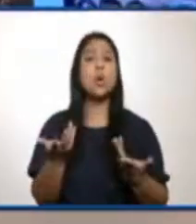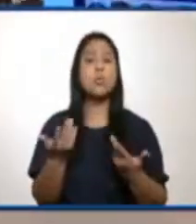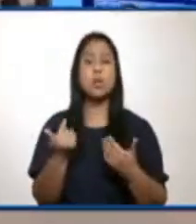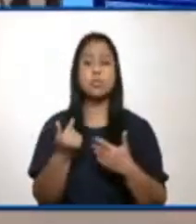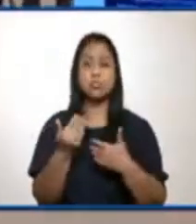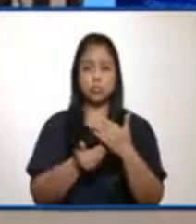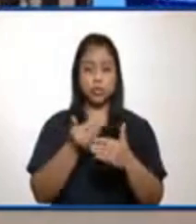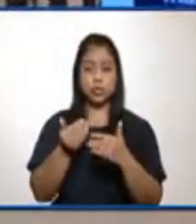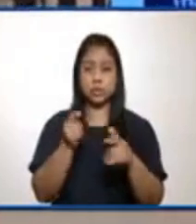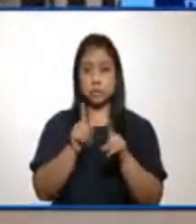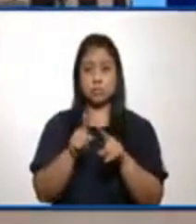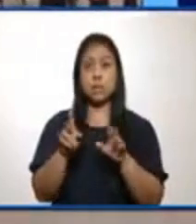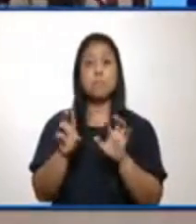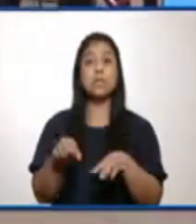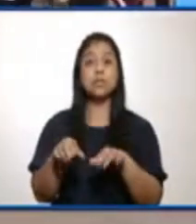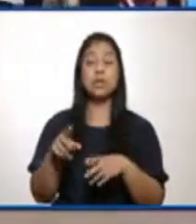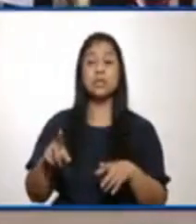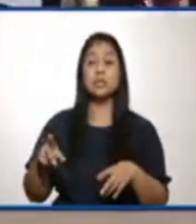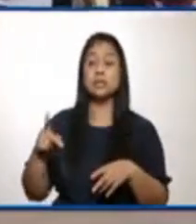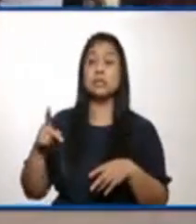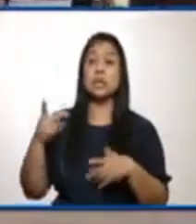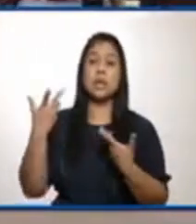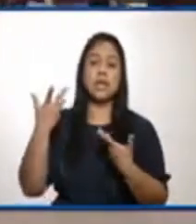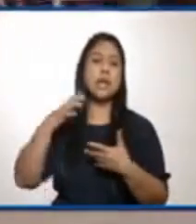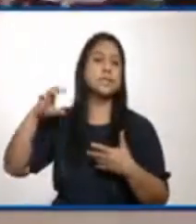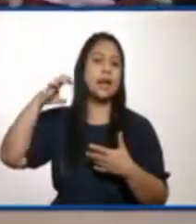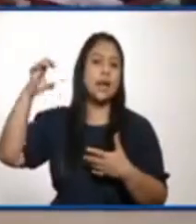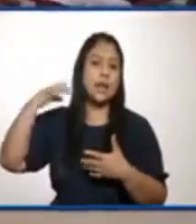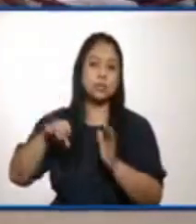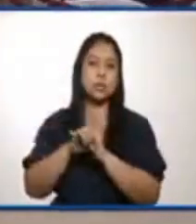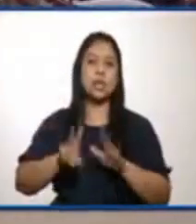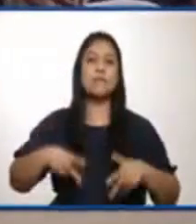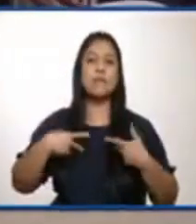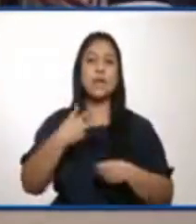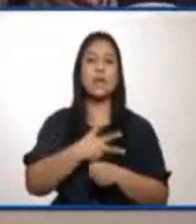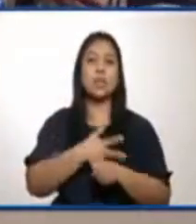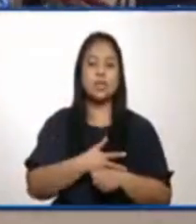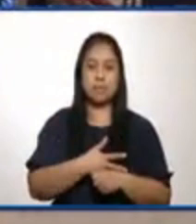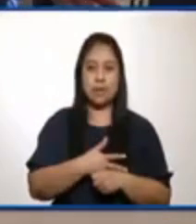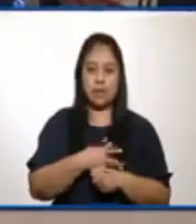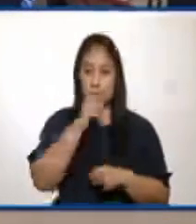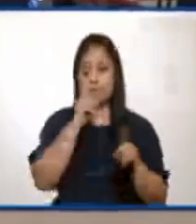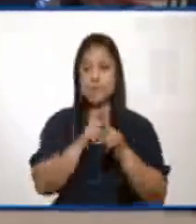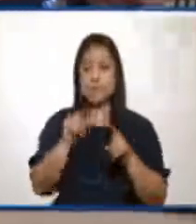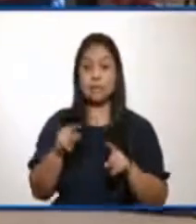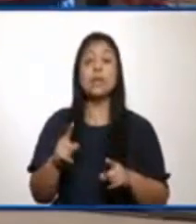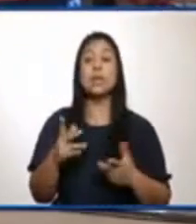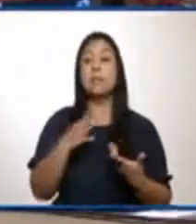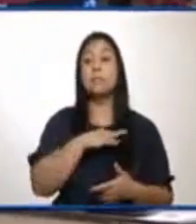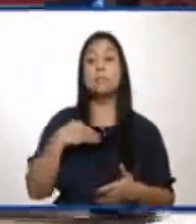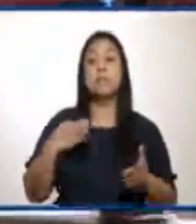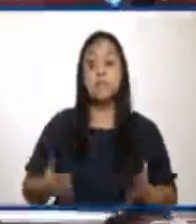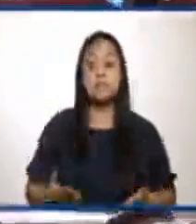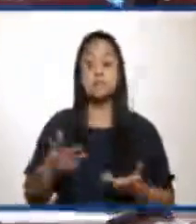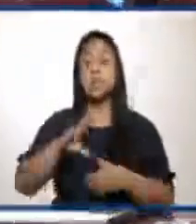personas extranjeras que son residentes en nuestro país y el cuerpo diplomático que está acreditado con nosotros. Adicionalmente, y perdón que